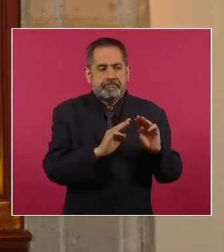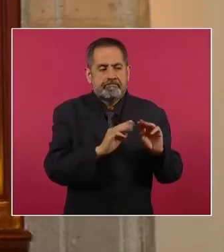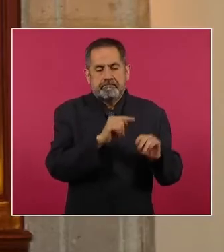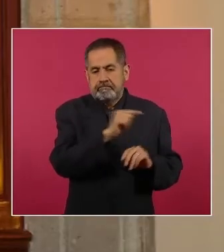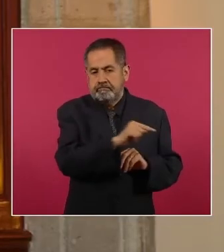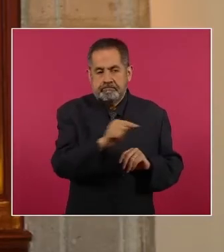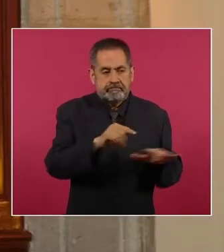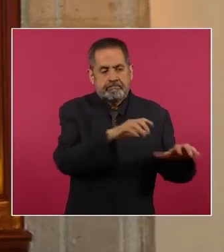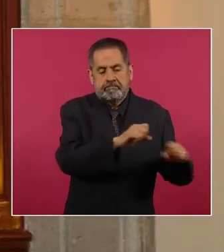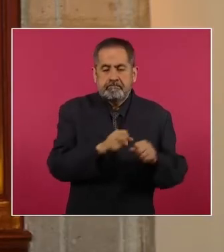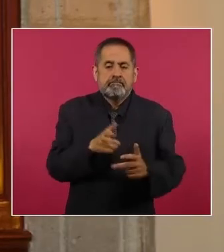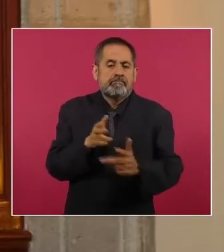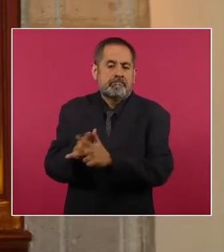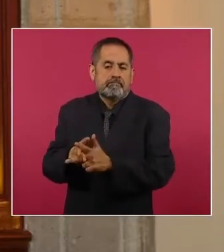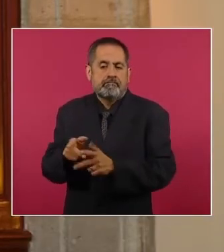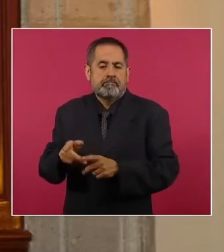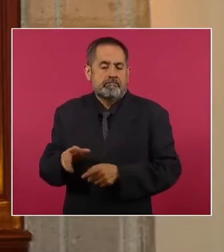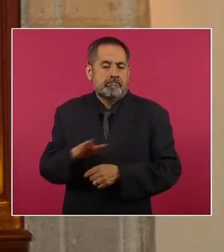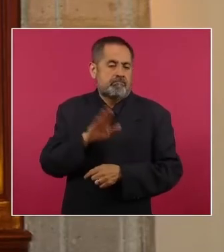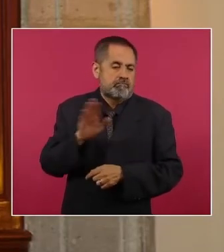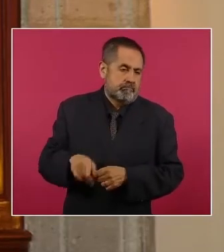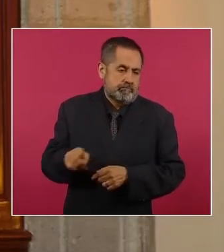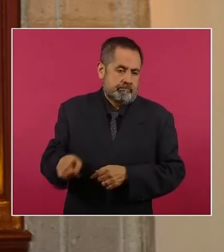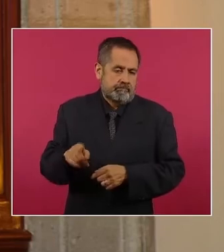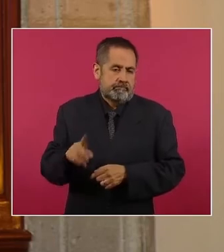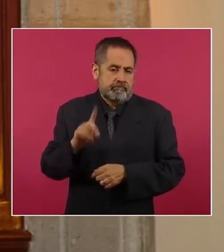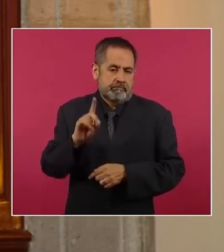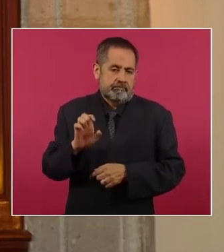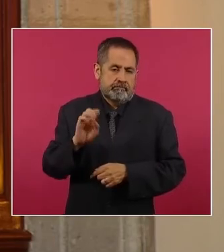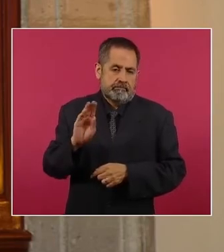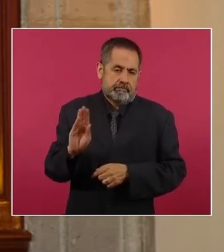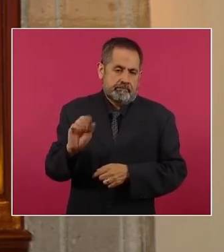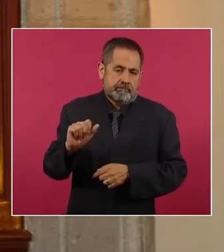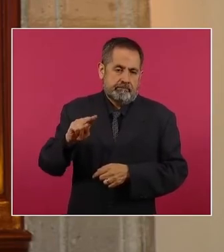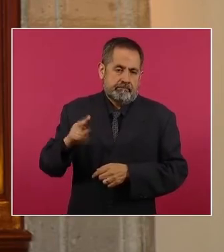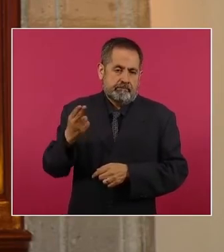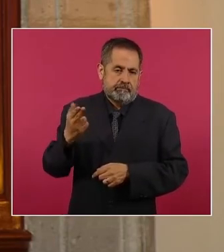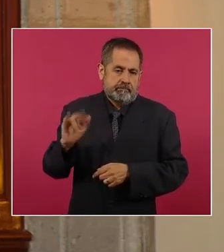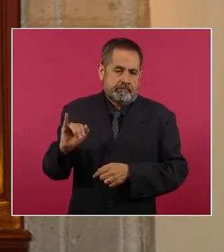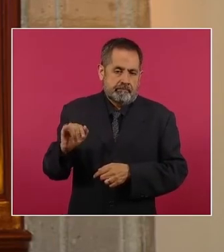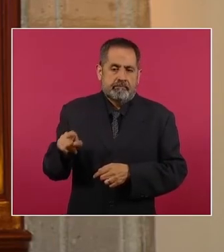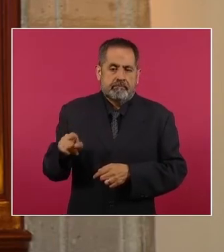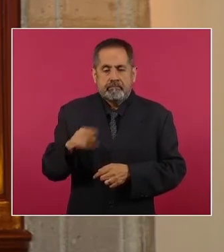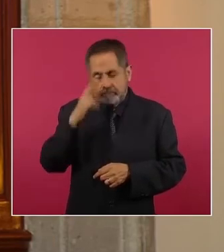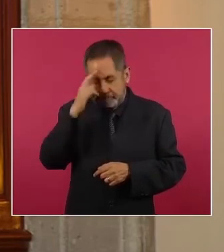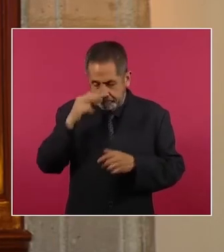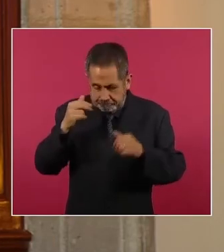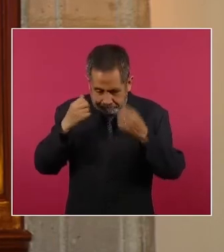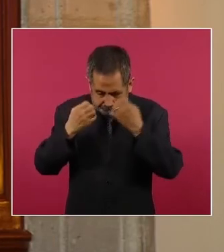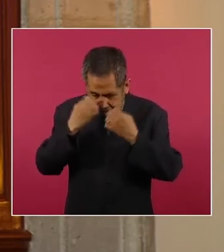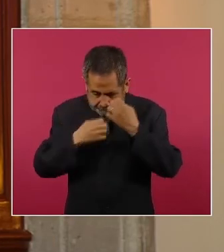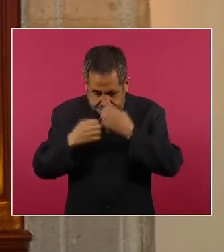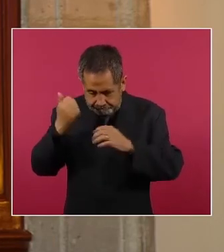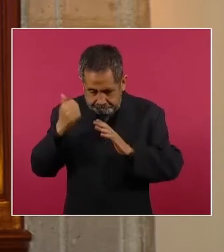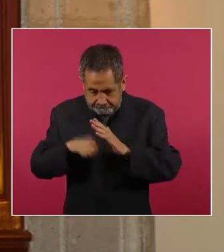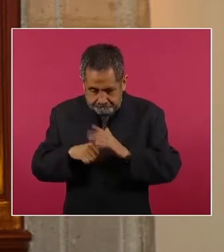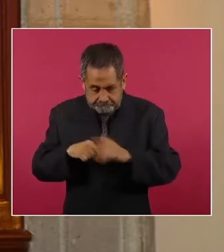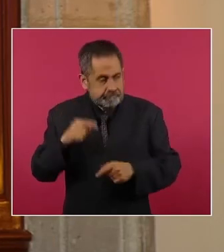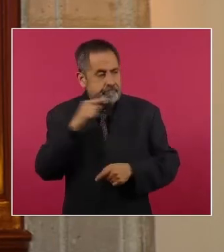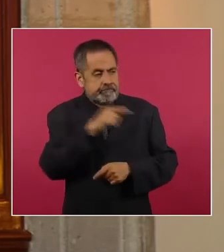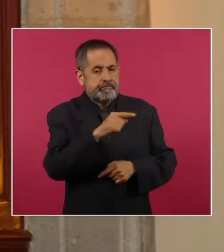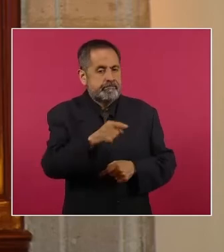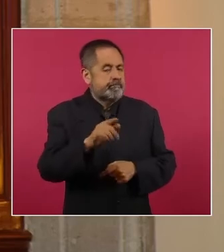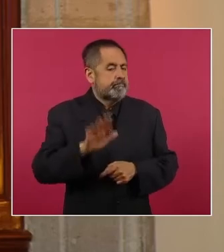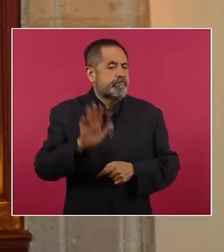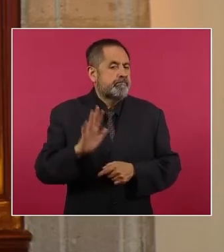feminicidio que arrojó precisamente la autopsia practicada por peritos forenses. Por